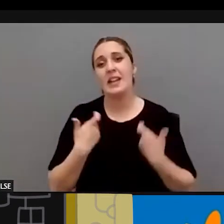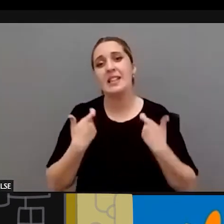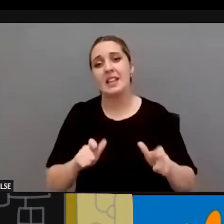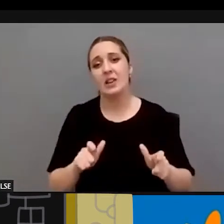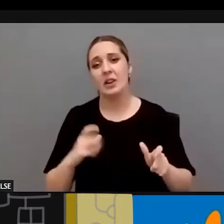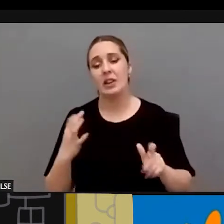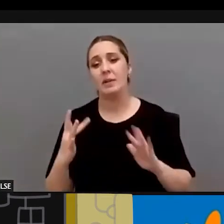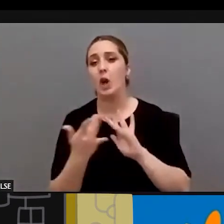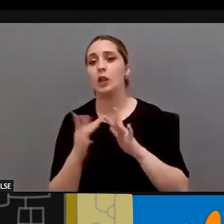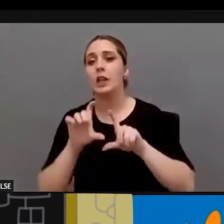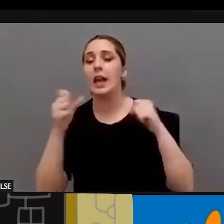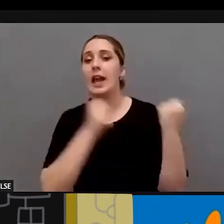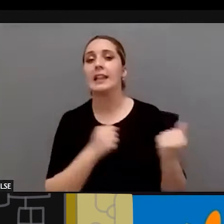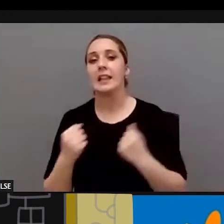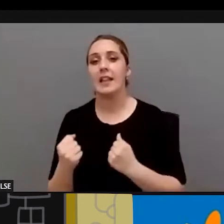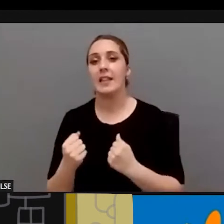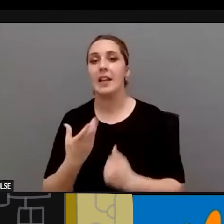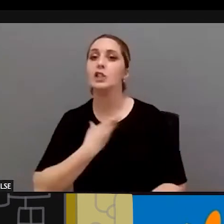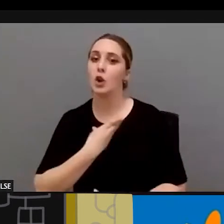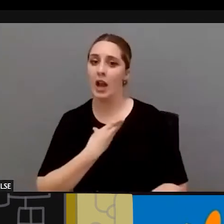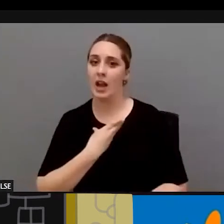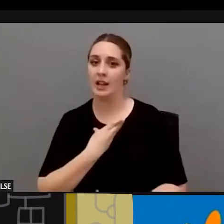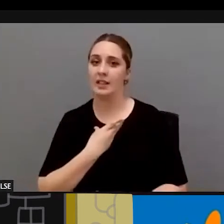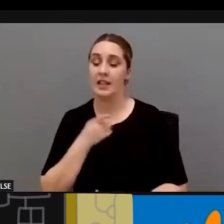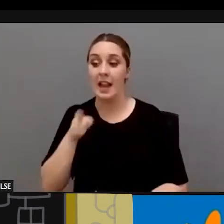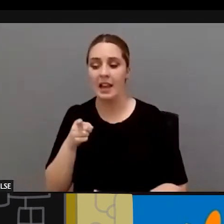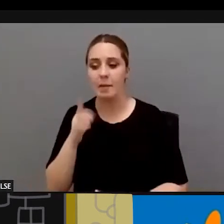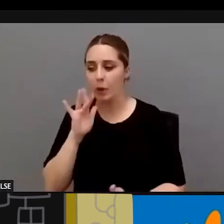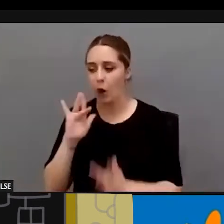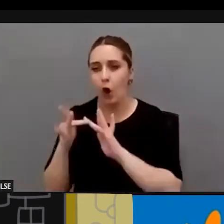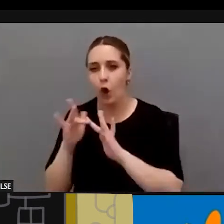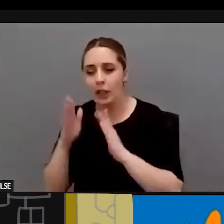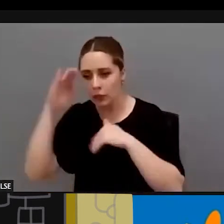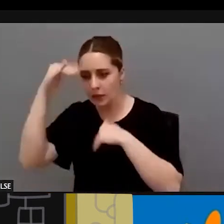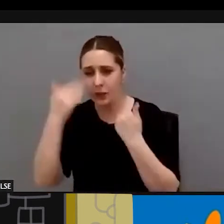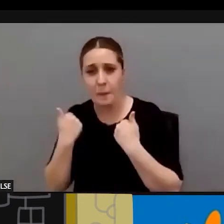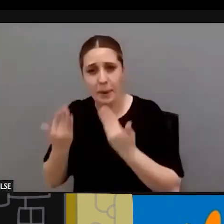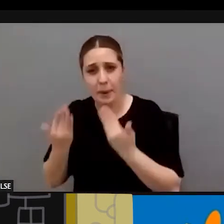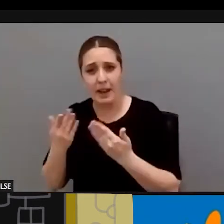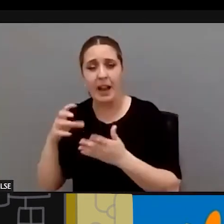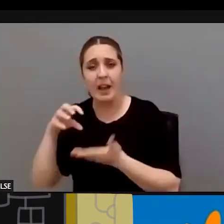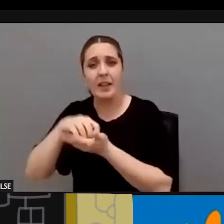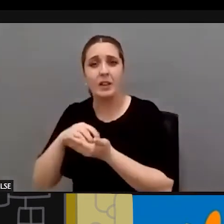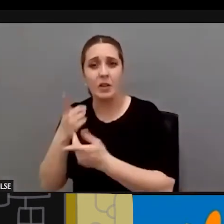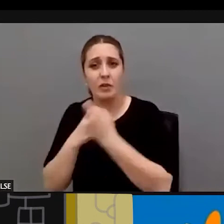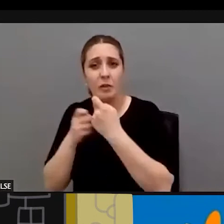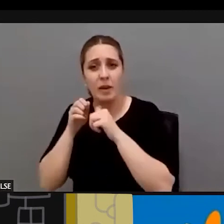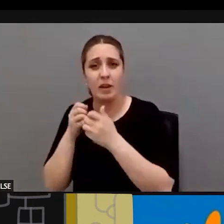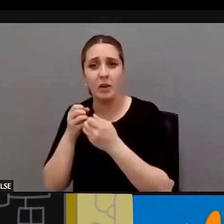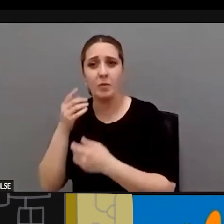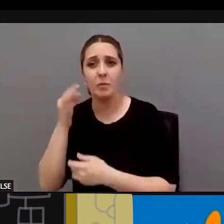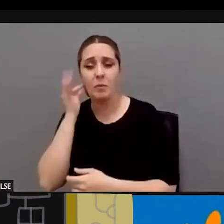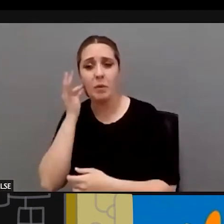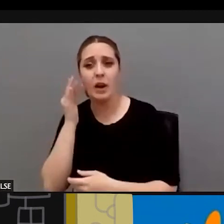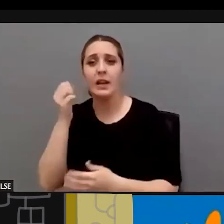a las entidades locales más que son las que hacen esa primera atención en los centros de información a las mujeres los trabajadores y